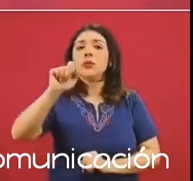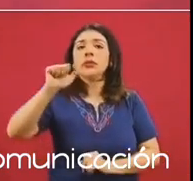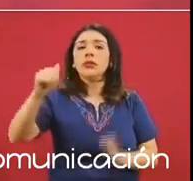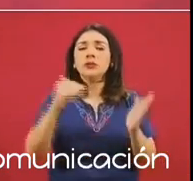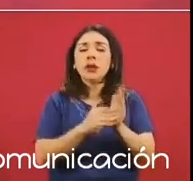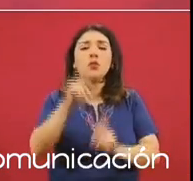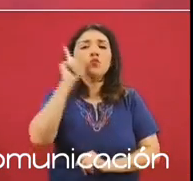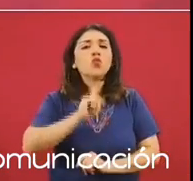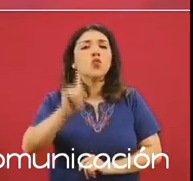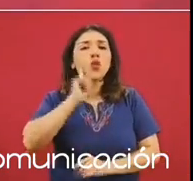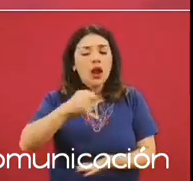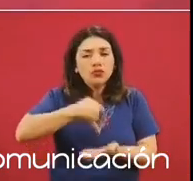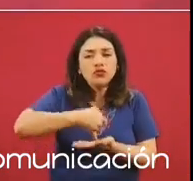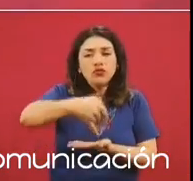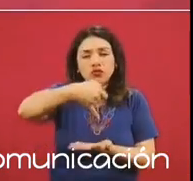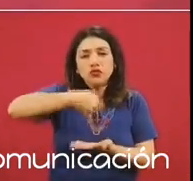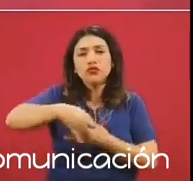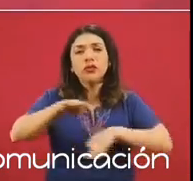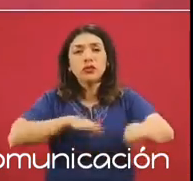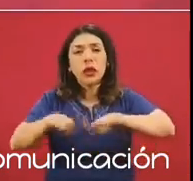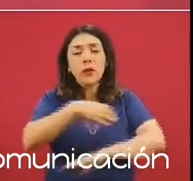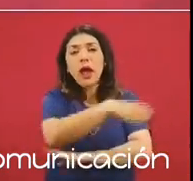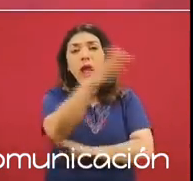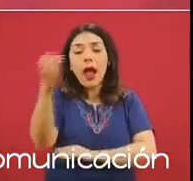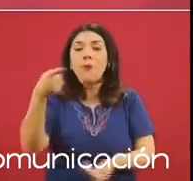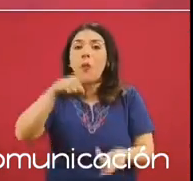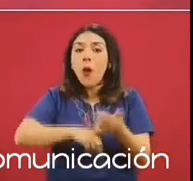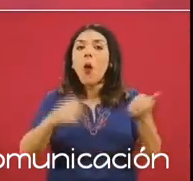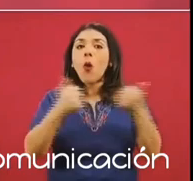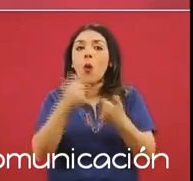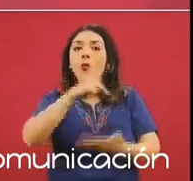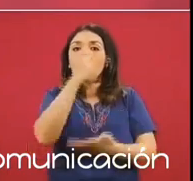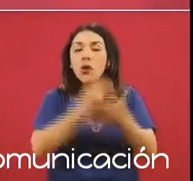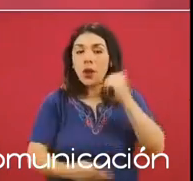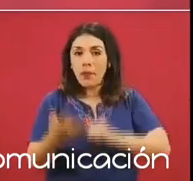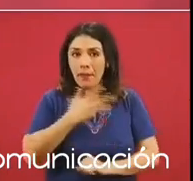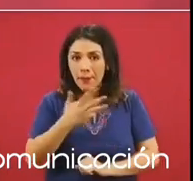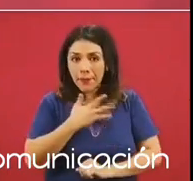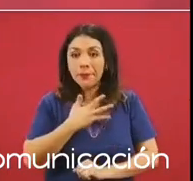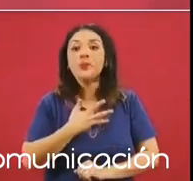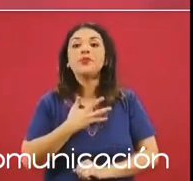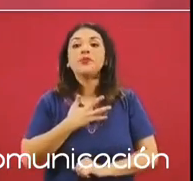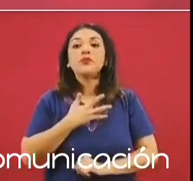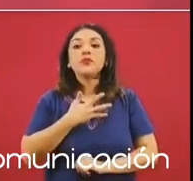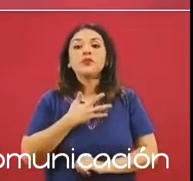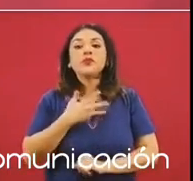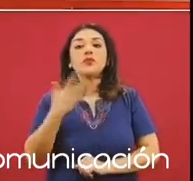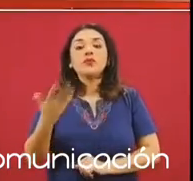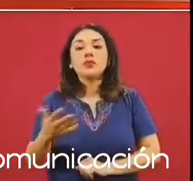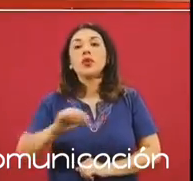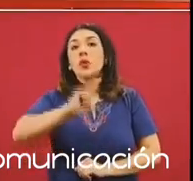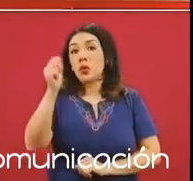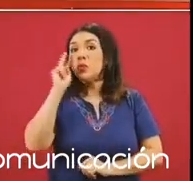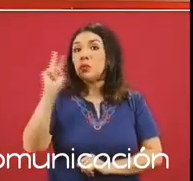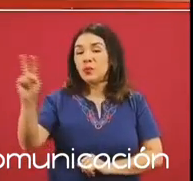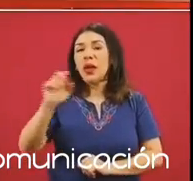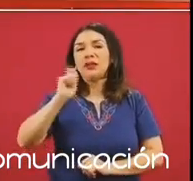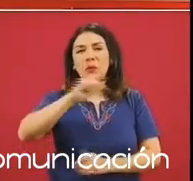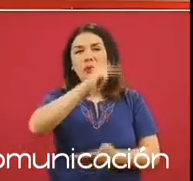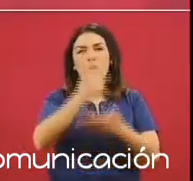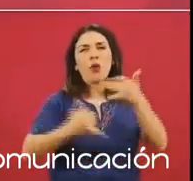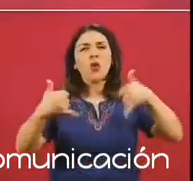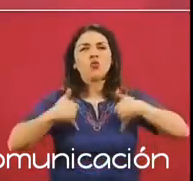campesinas que forman parte de Sembrando Vida. En el caso, y lo veremos, pero de Jóvenes